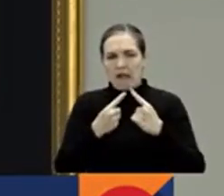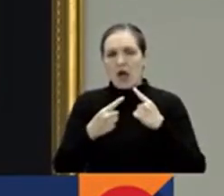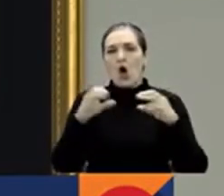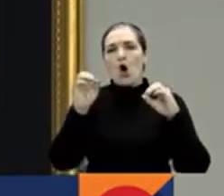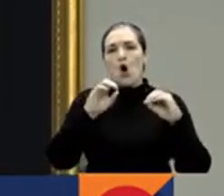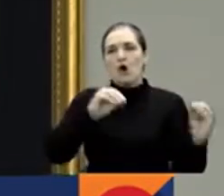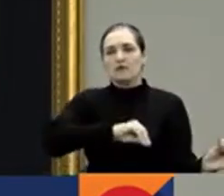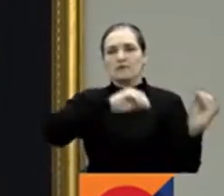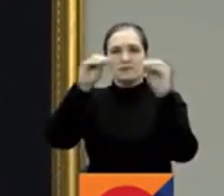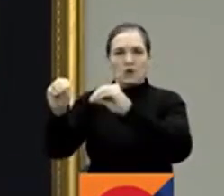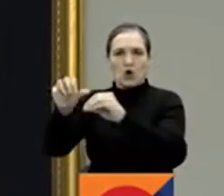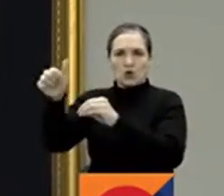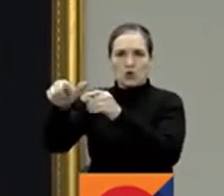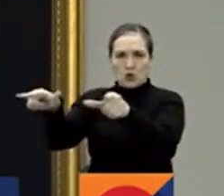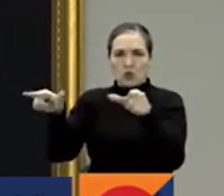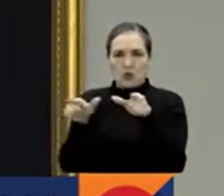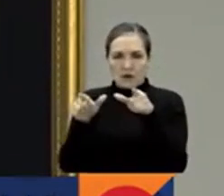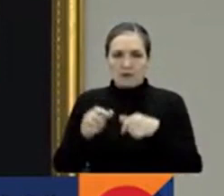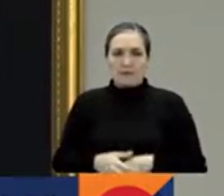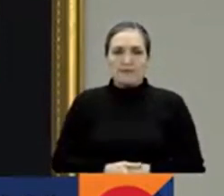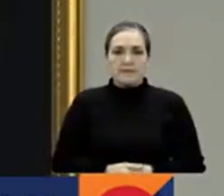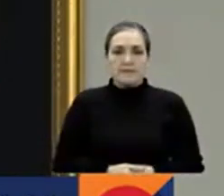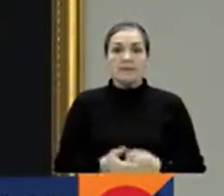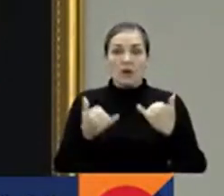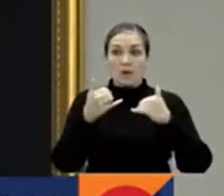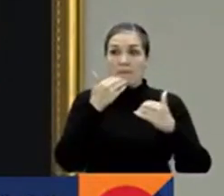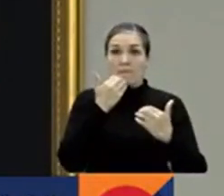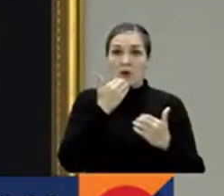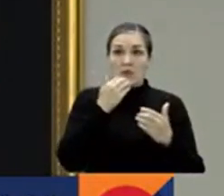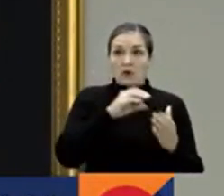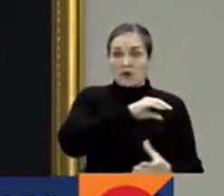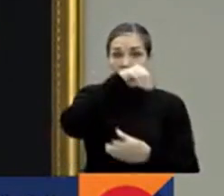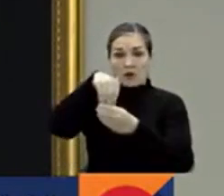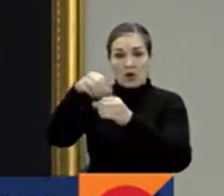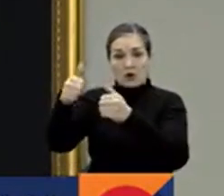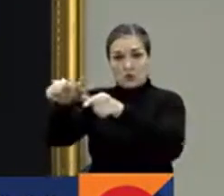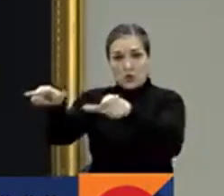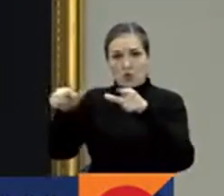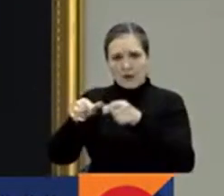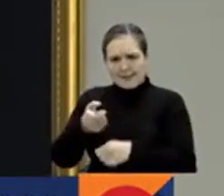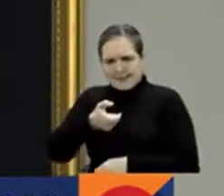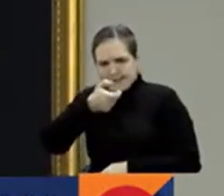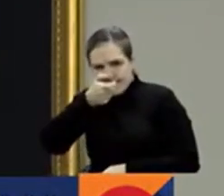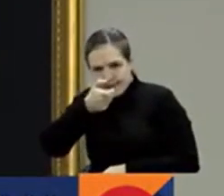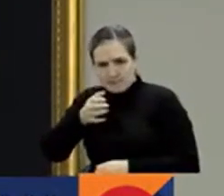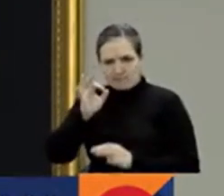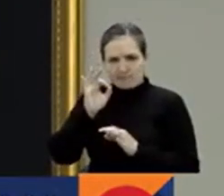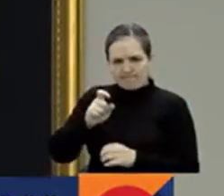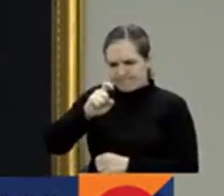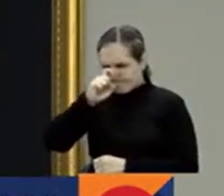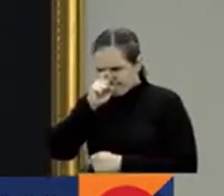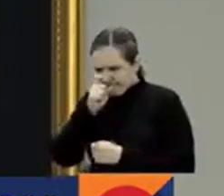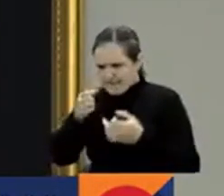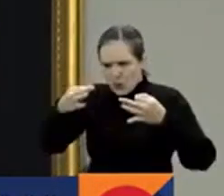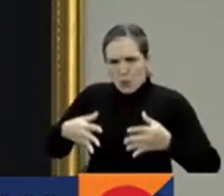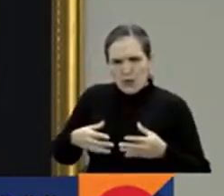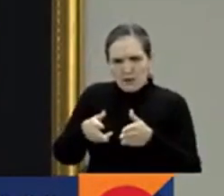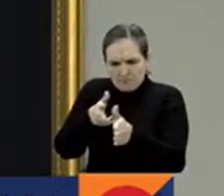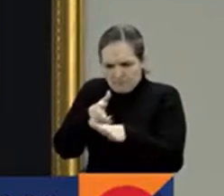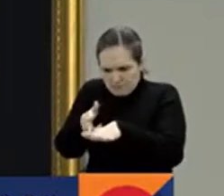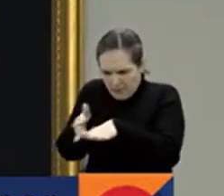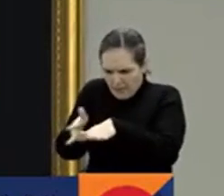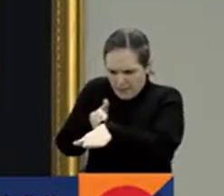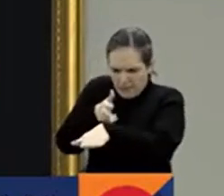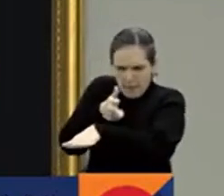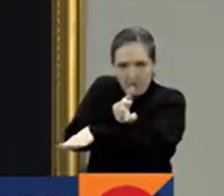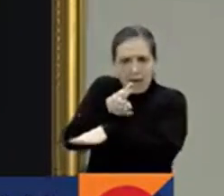Si es trasladado, pues se hará un operativo muy riguroso en la seguridad, con grupos especiales, con todos los protocolos y todos los procesos